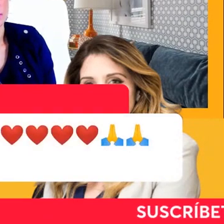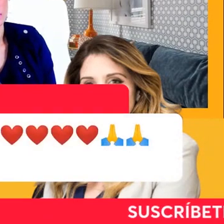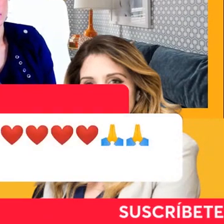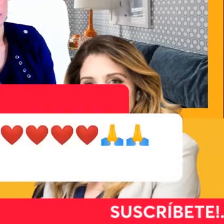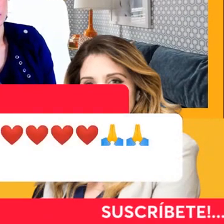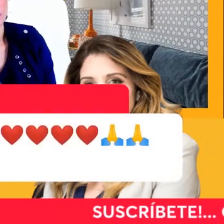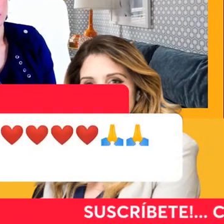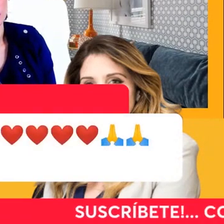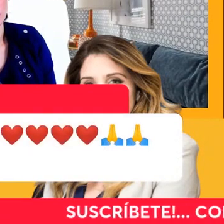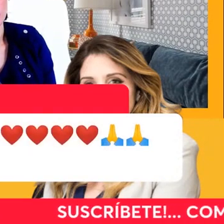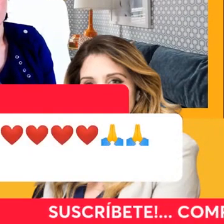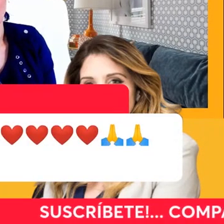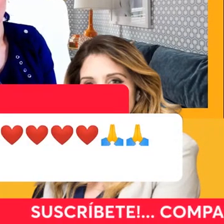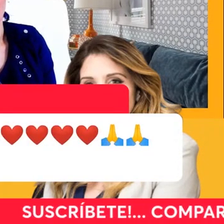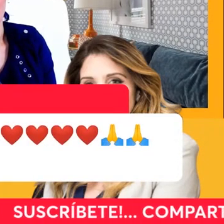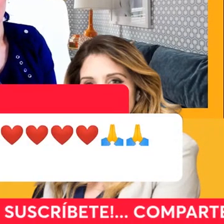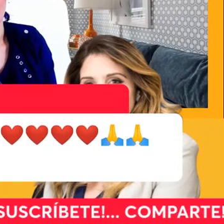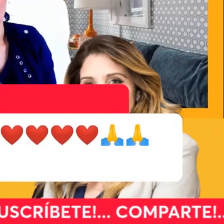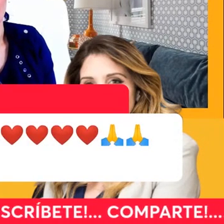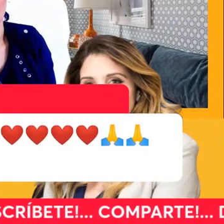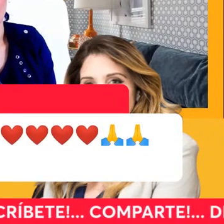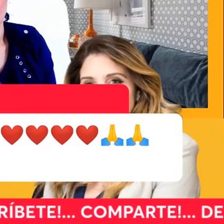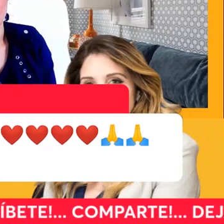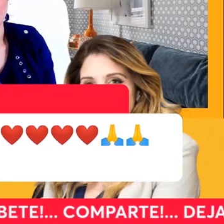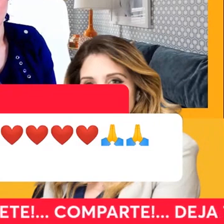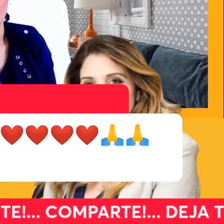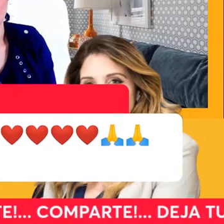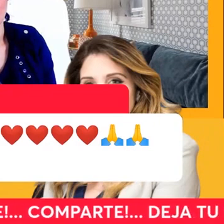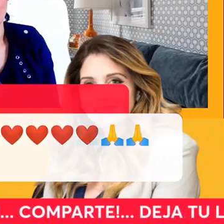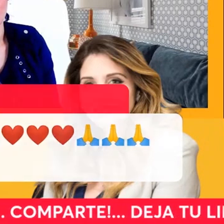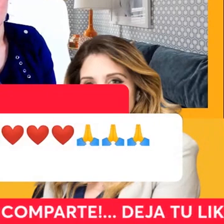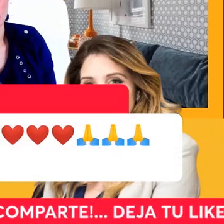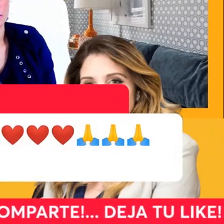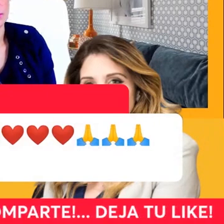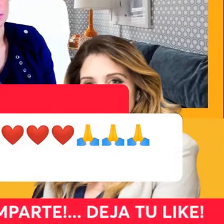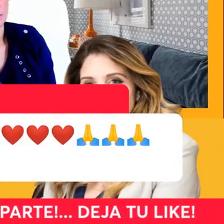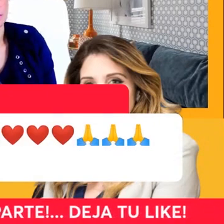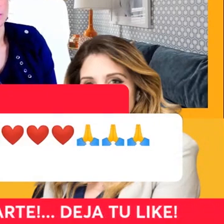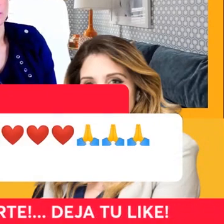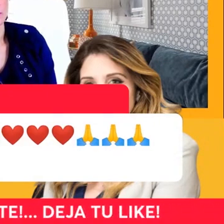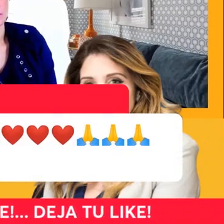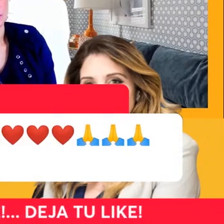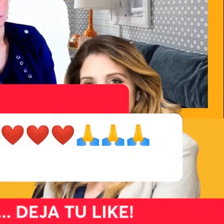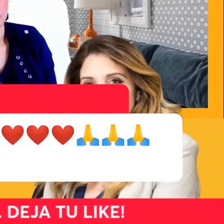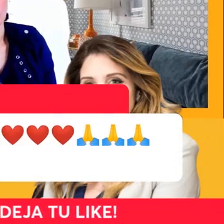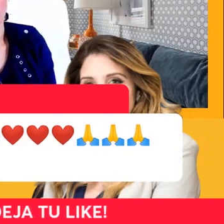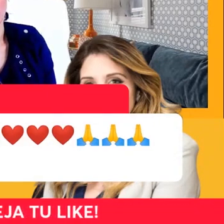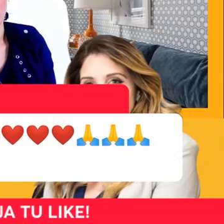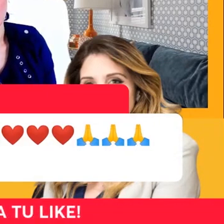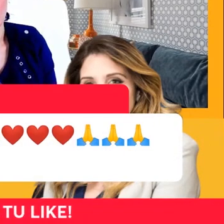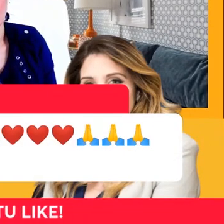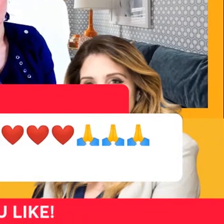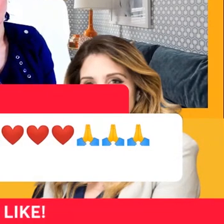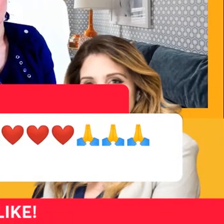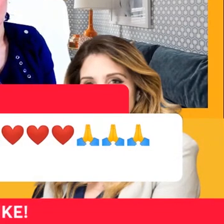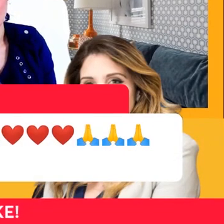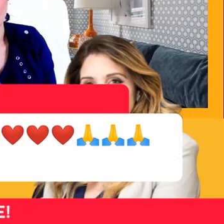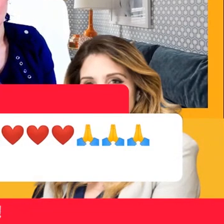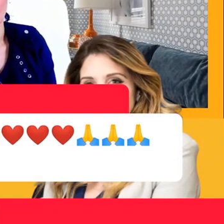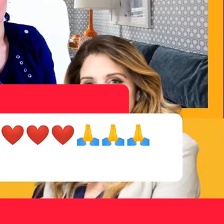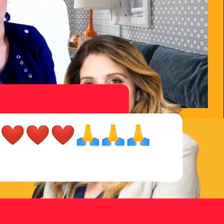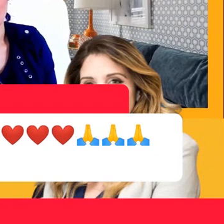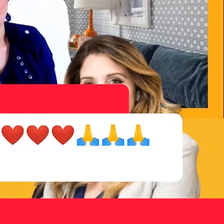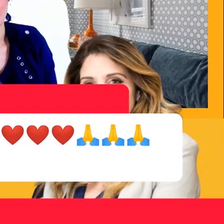la constitución que precisamente dice que se pueden tomar hasta las armas con las personas que quieran cambiar porque al pueblo no hay que escucharlo